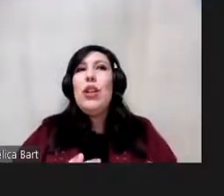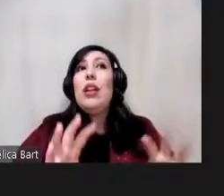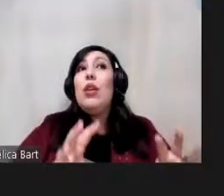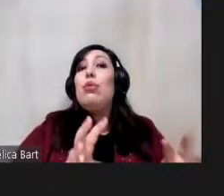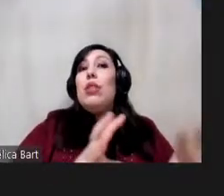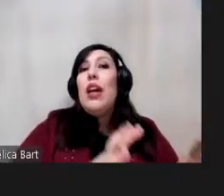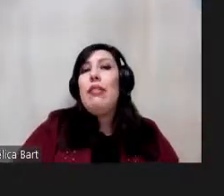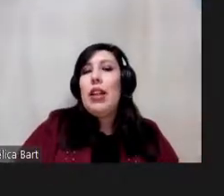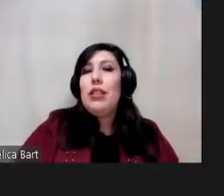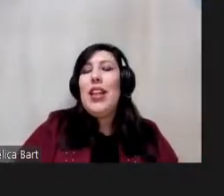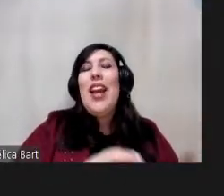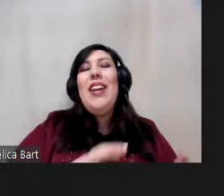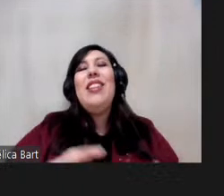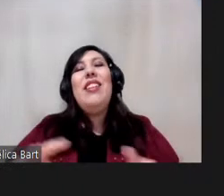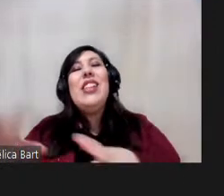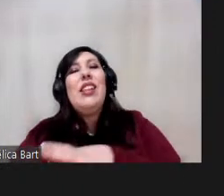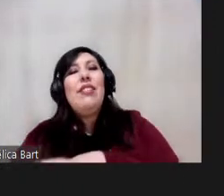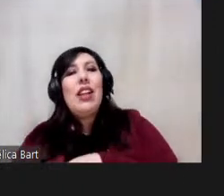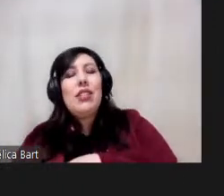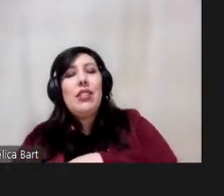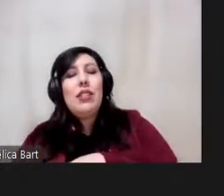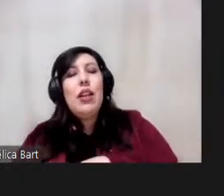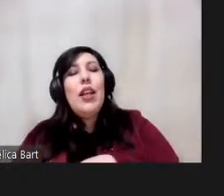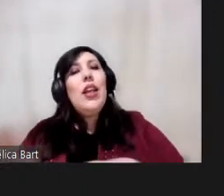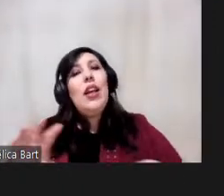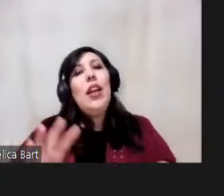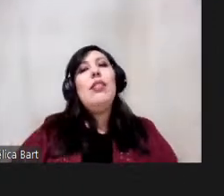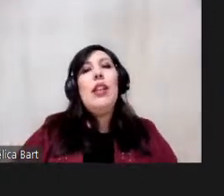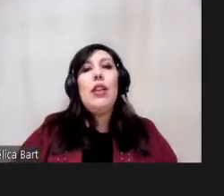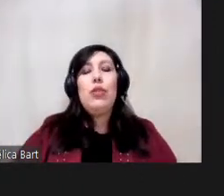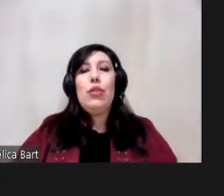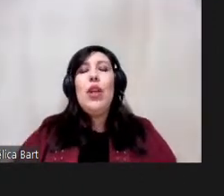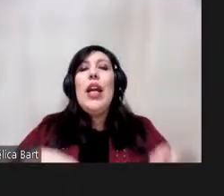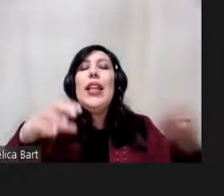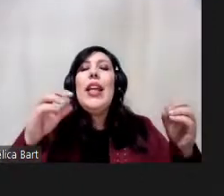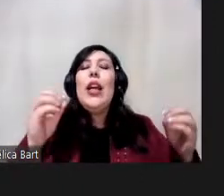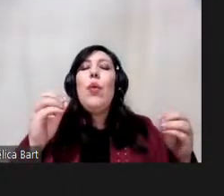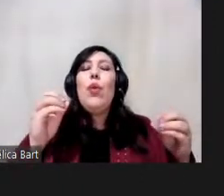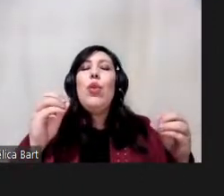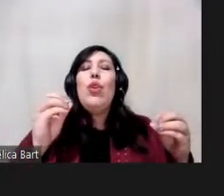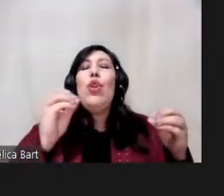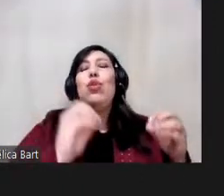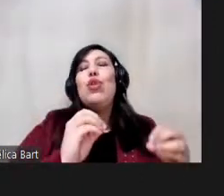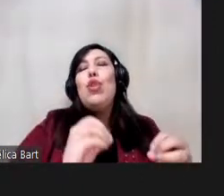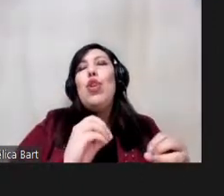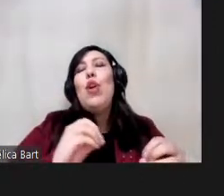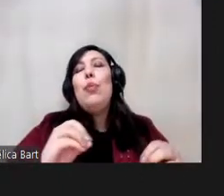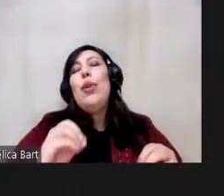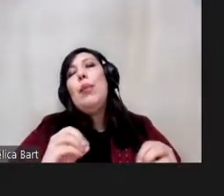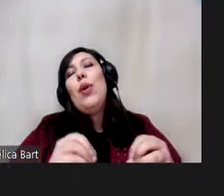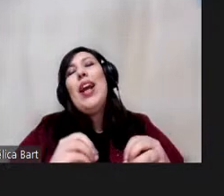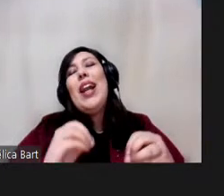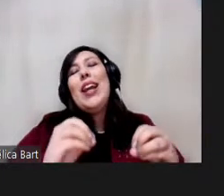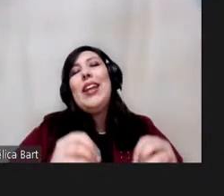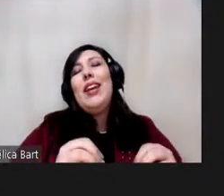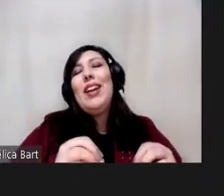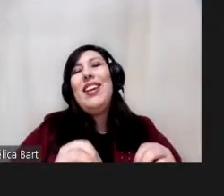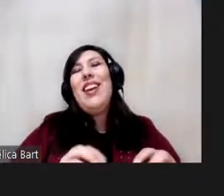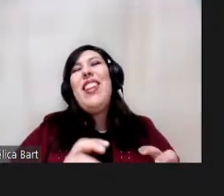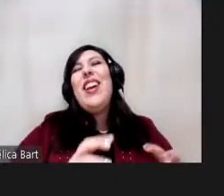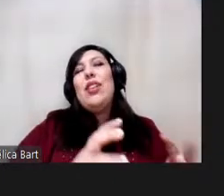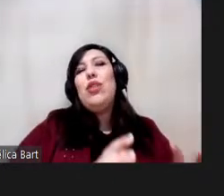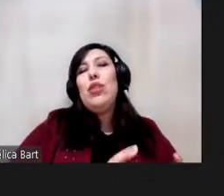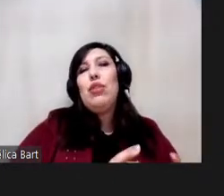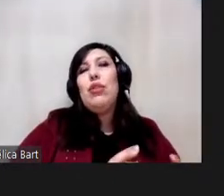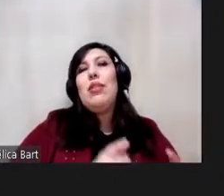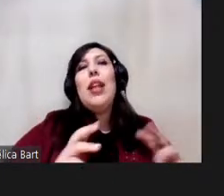son irrenunciables e indivisibles qué quiere decir eso que nosotros no podemos elegir